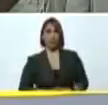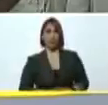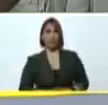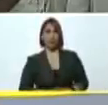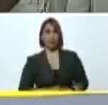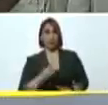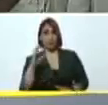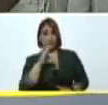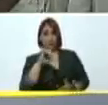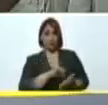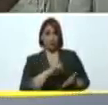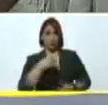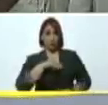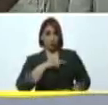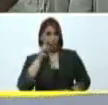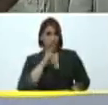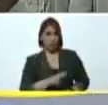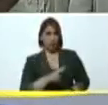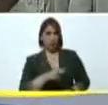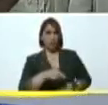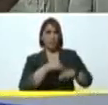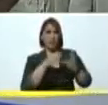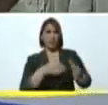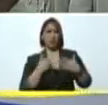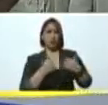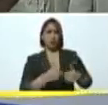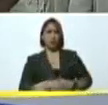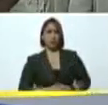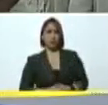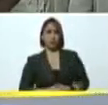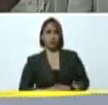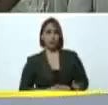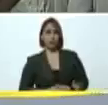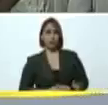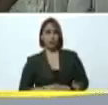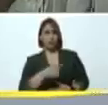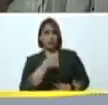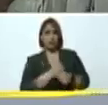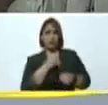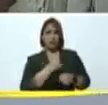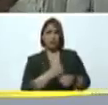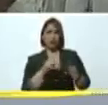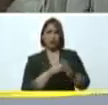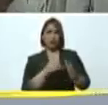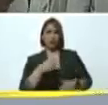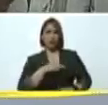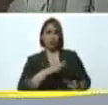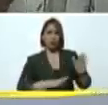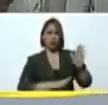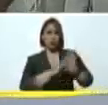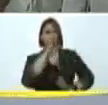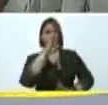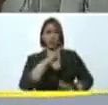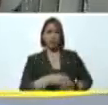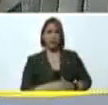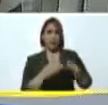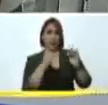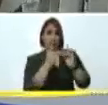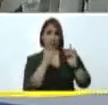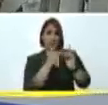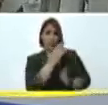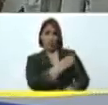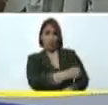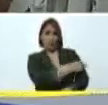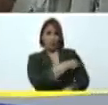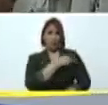Caracas estamos viendo también al ministro Carlos Alvarado y realmente esta obra donde hemos incrementado las camas de hospitalización